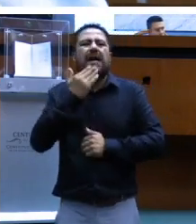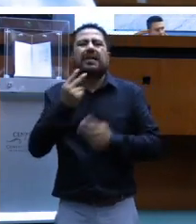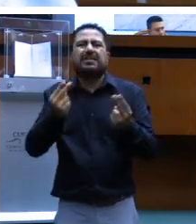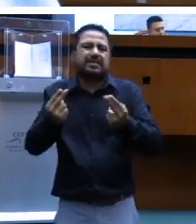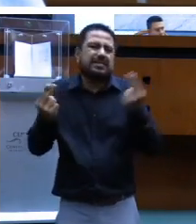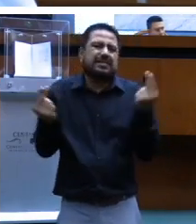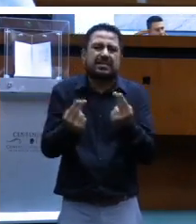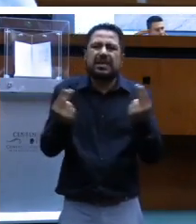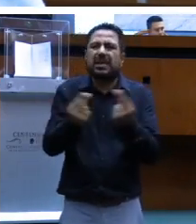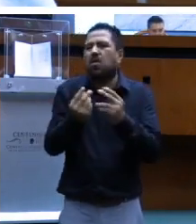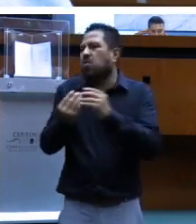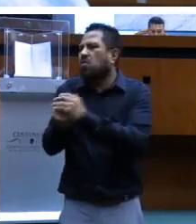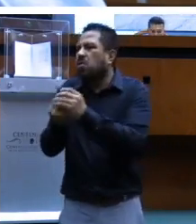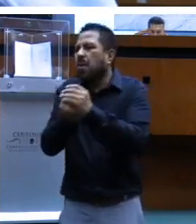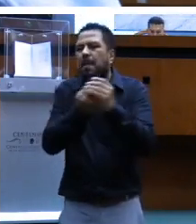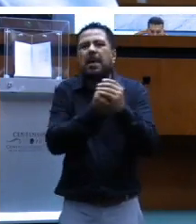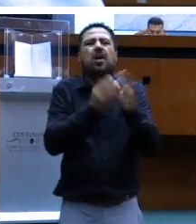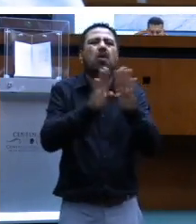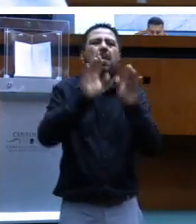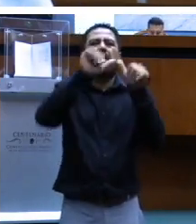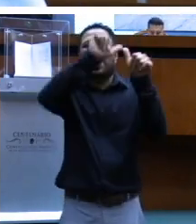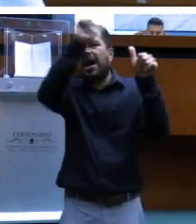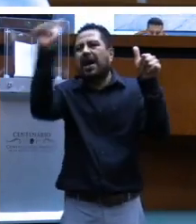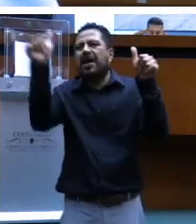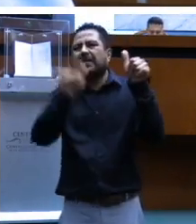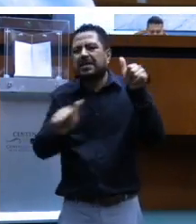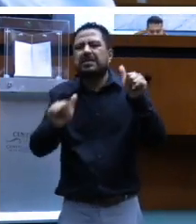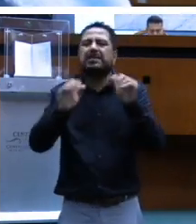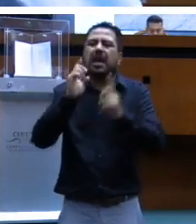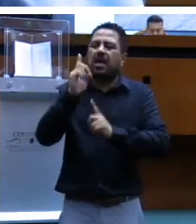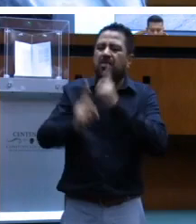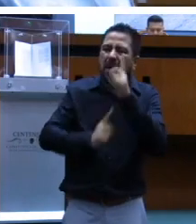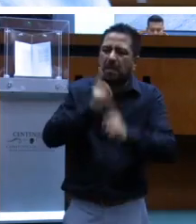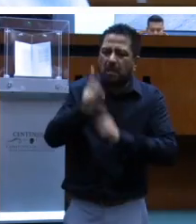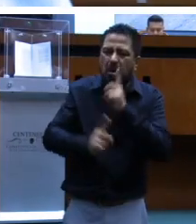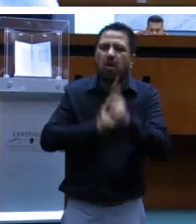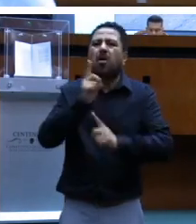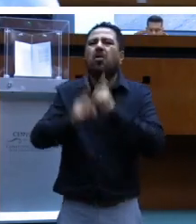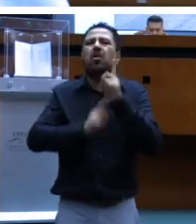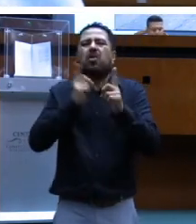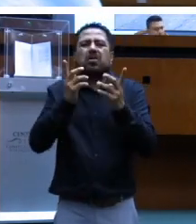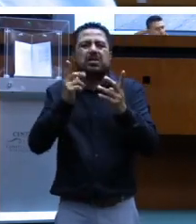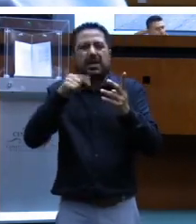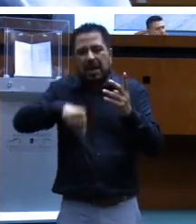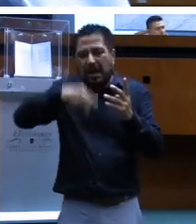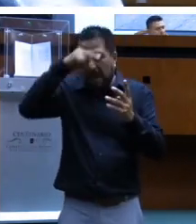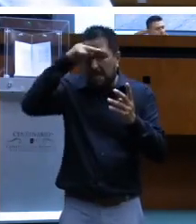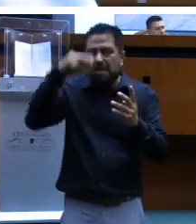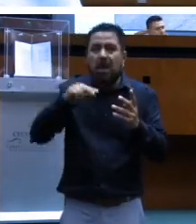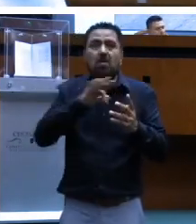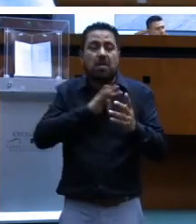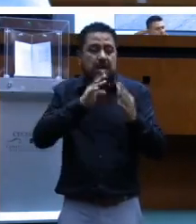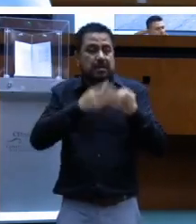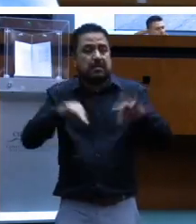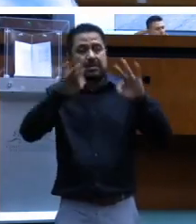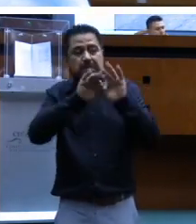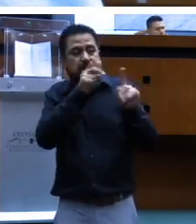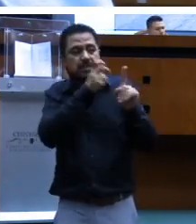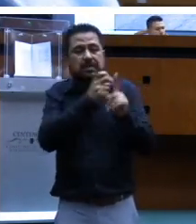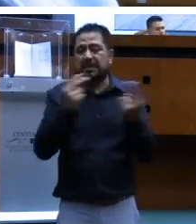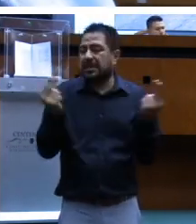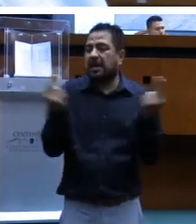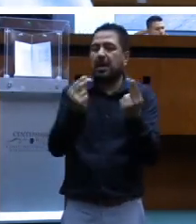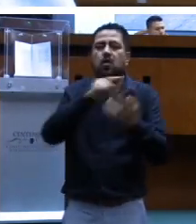capacitarse en el área artística, en los deportes, que tantas medallas traen a México. Esto sí sería importante. Se